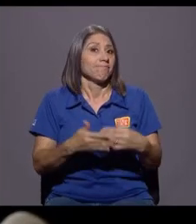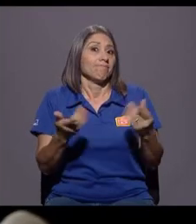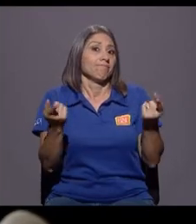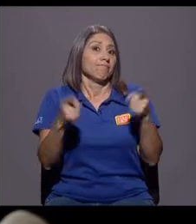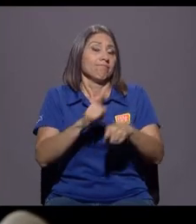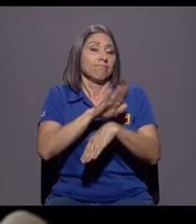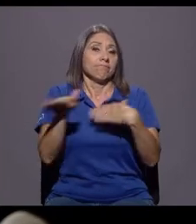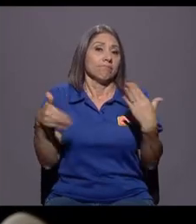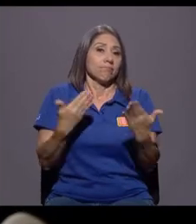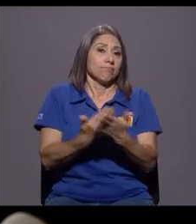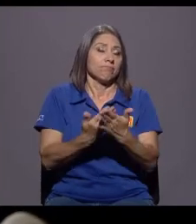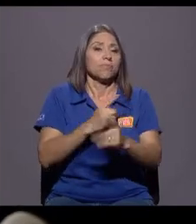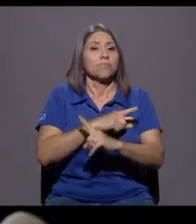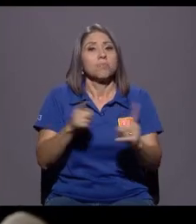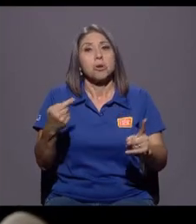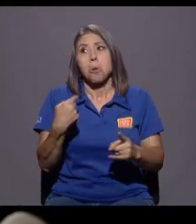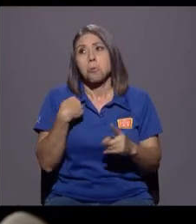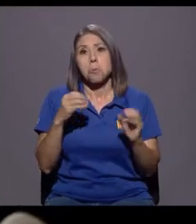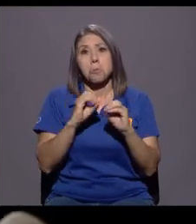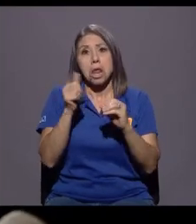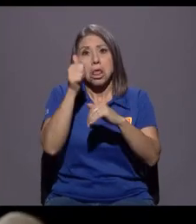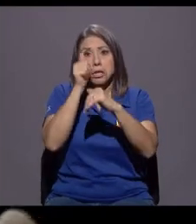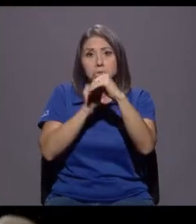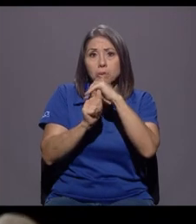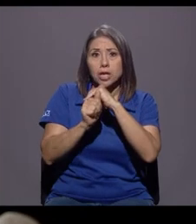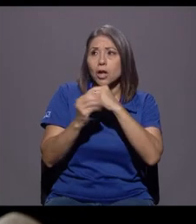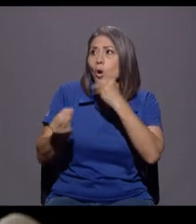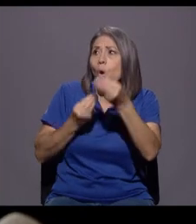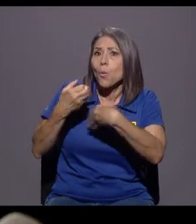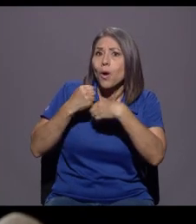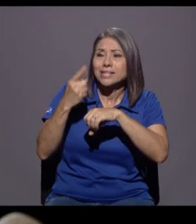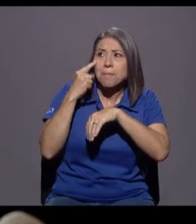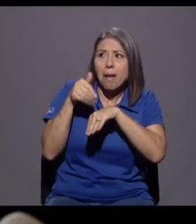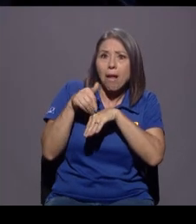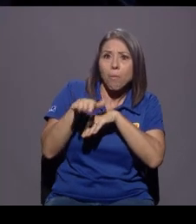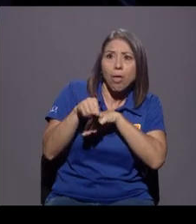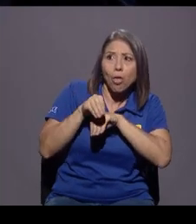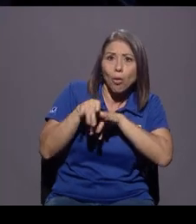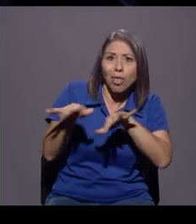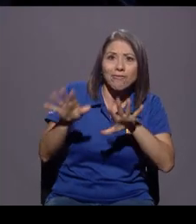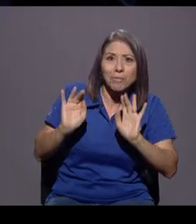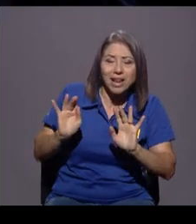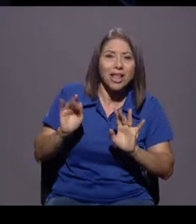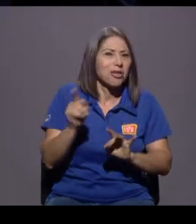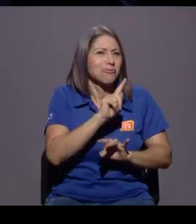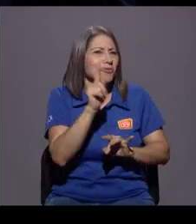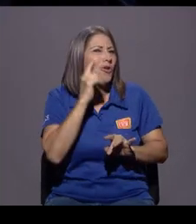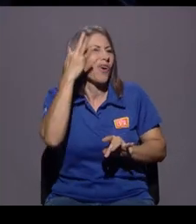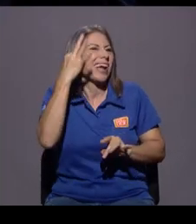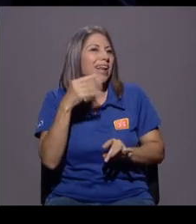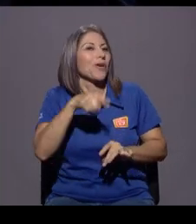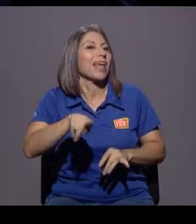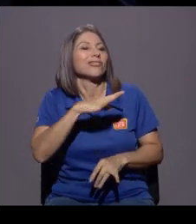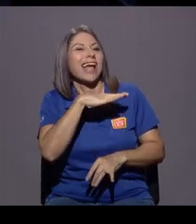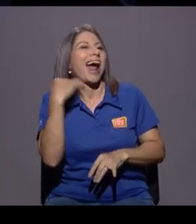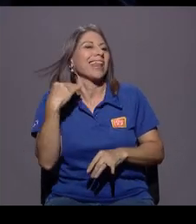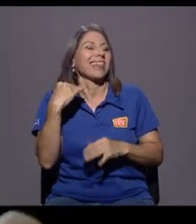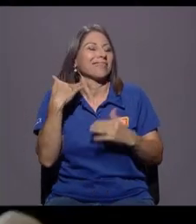todo. Lo que pasa es que yo creo que cuando uno tiene nada que esconder... ¿Cómo hacen para fumigarlos? No los fumigamos. Yo creo que ellos se hartan de nosotros.